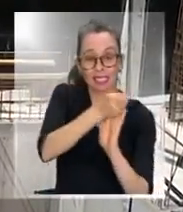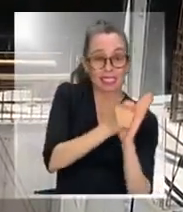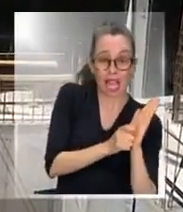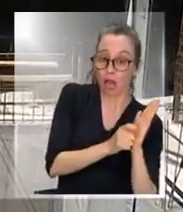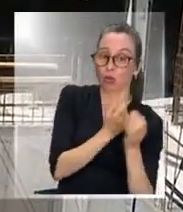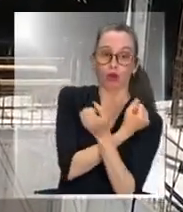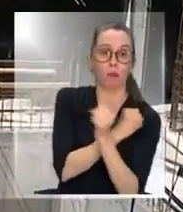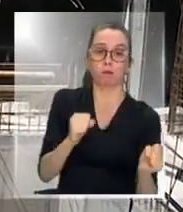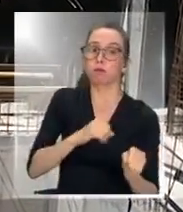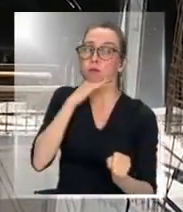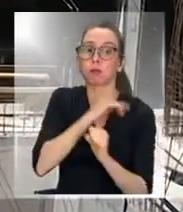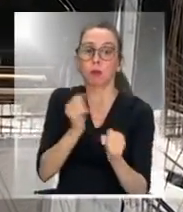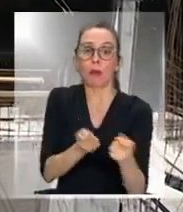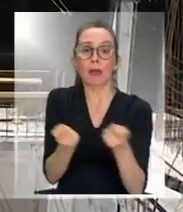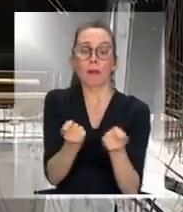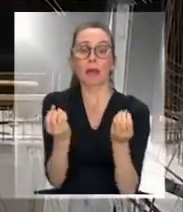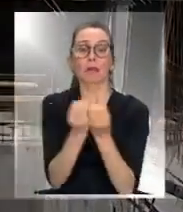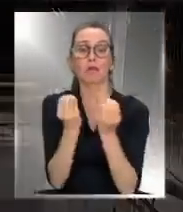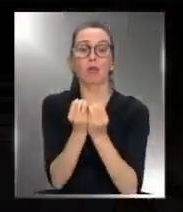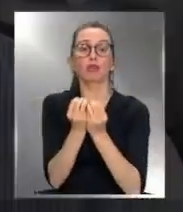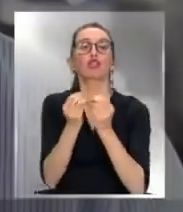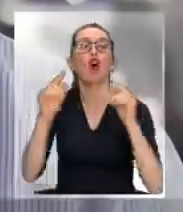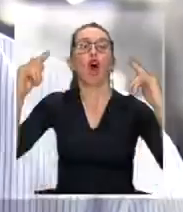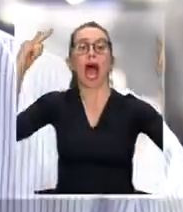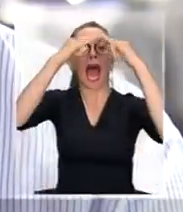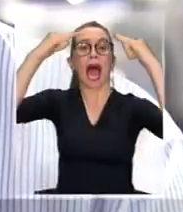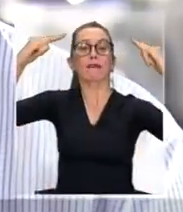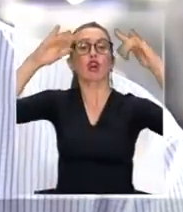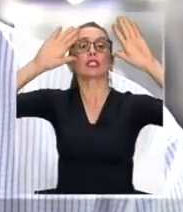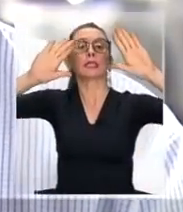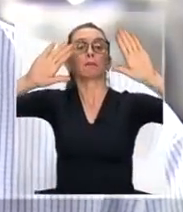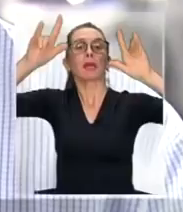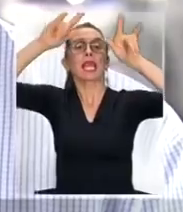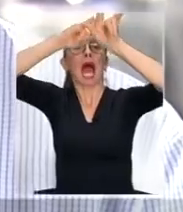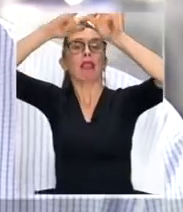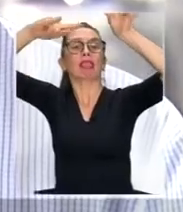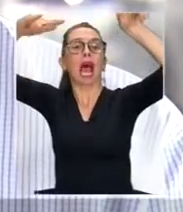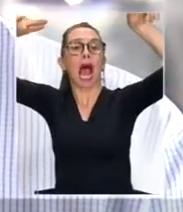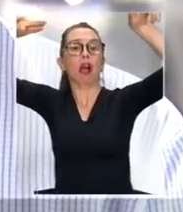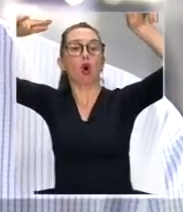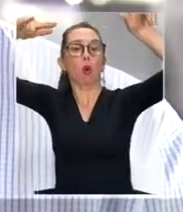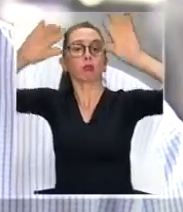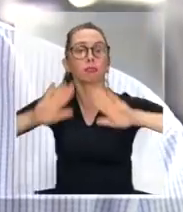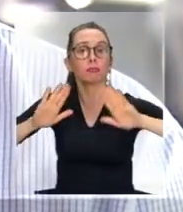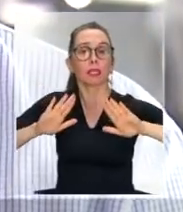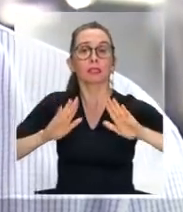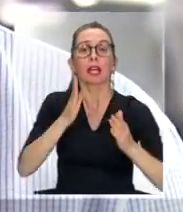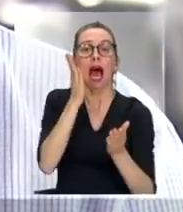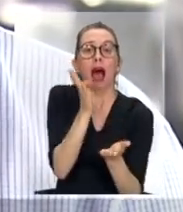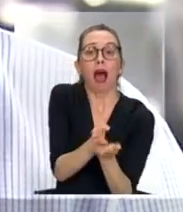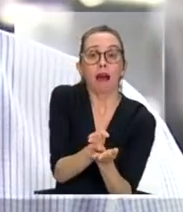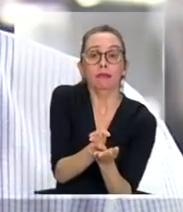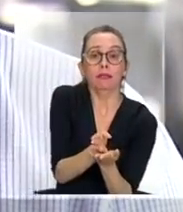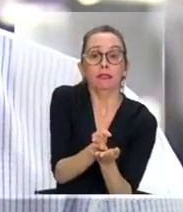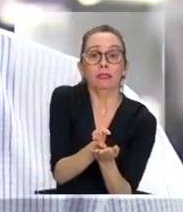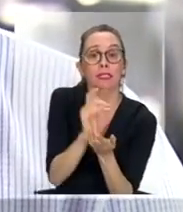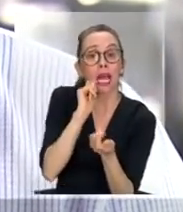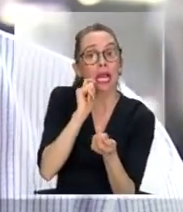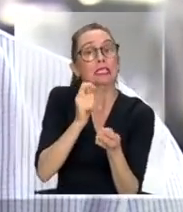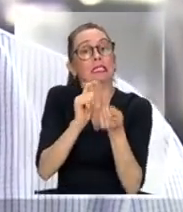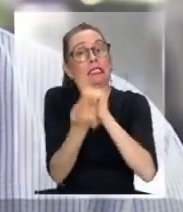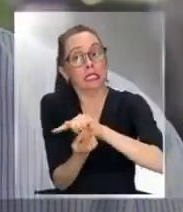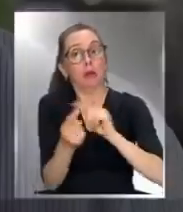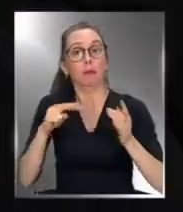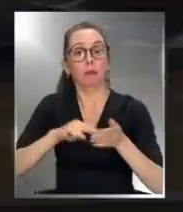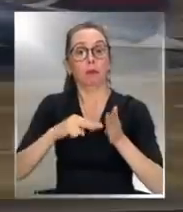capaces de manejar la congestión de aeronaves. Y lo que podría configurar hasta cierto punto un problema